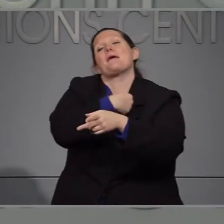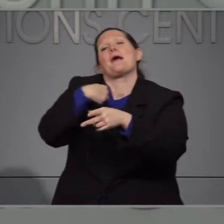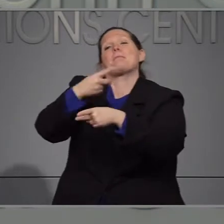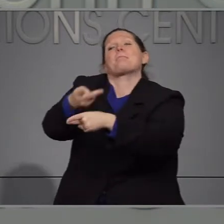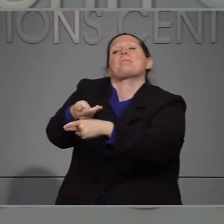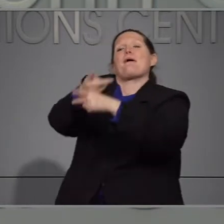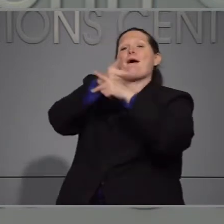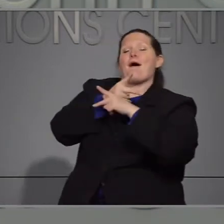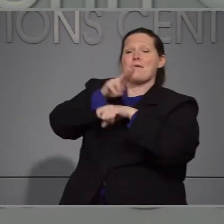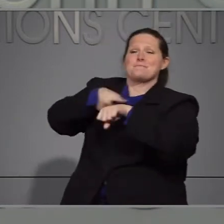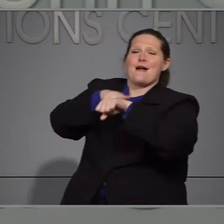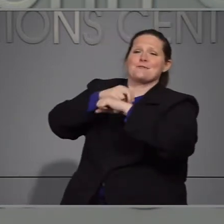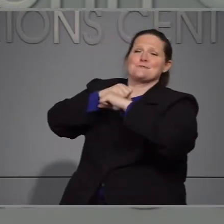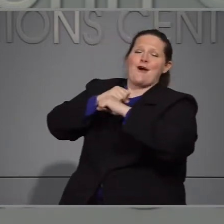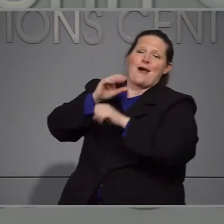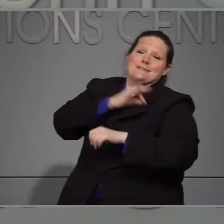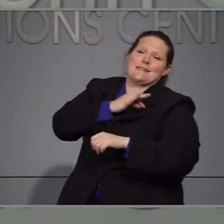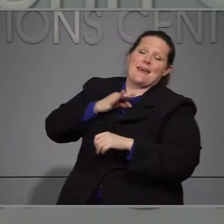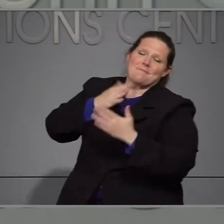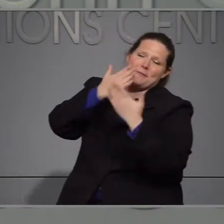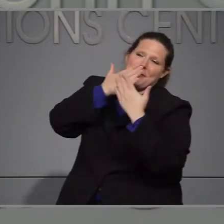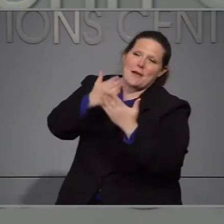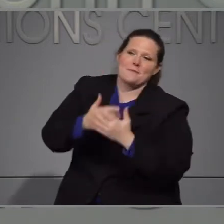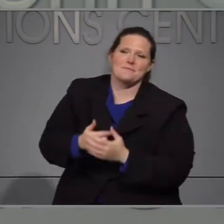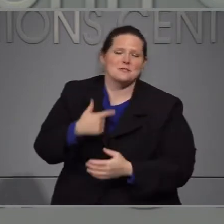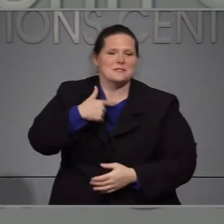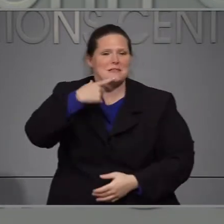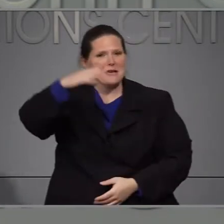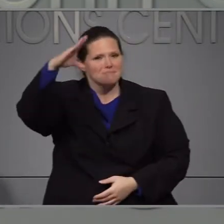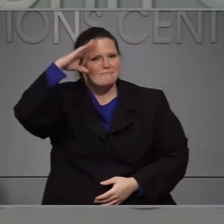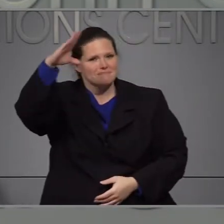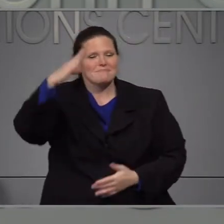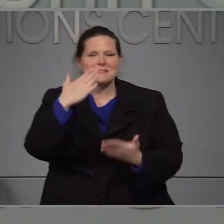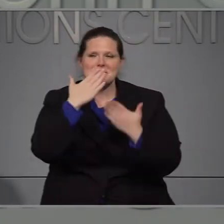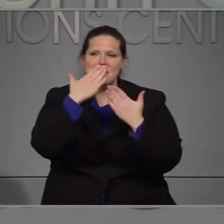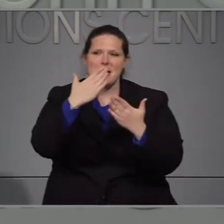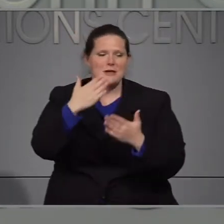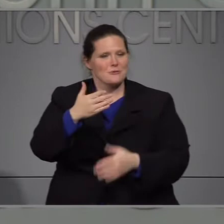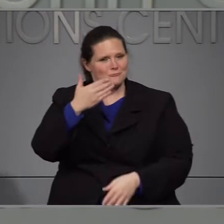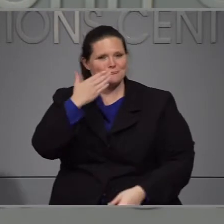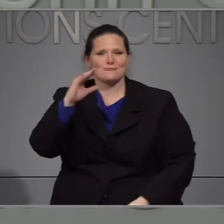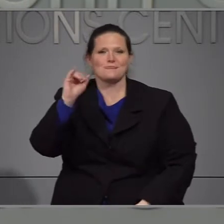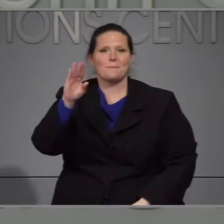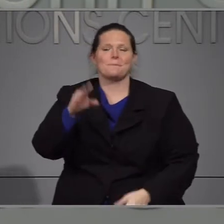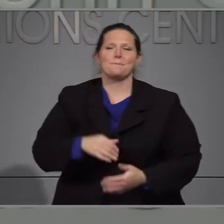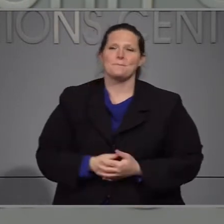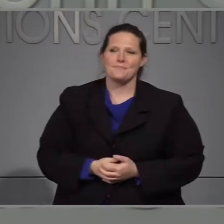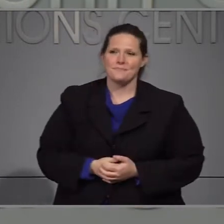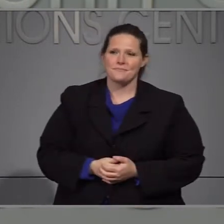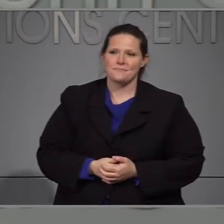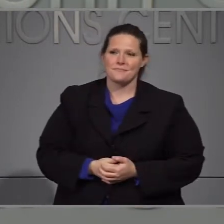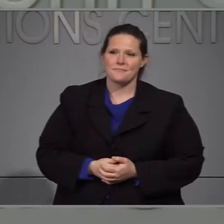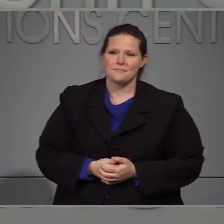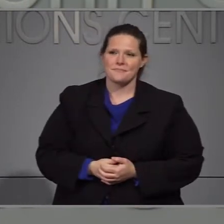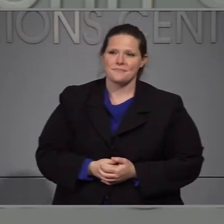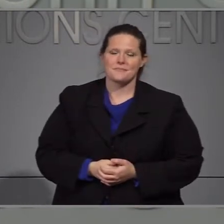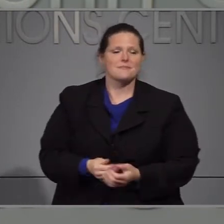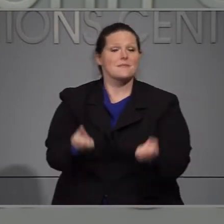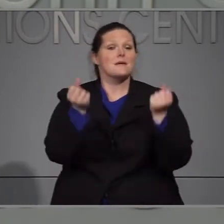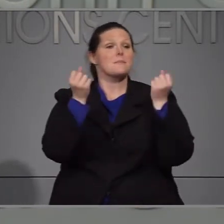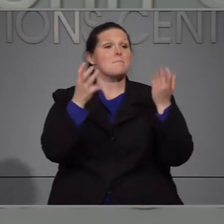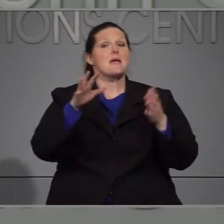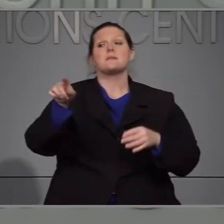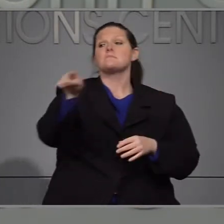compartirlos con nosotros la Guardia Nacional ha dado un servicio vital a nuestro estado fuerte saludo de mano